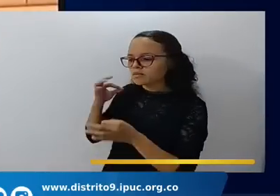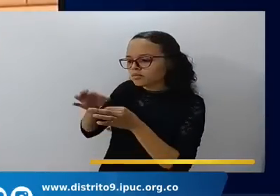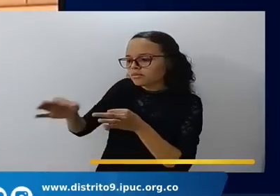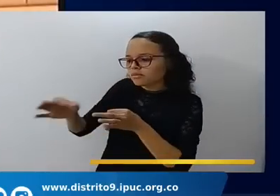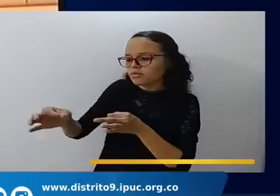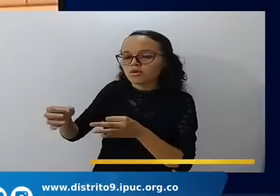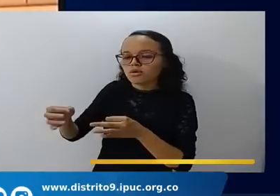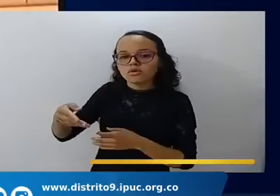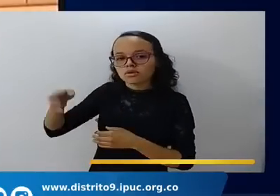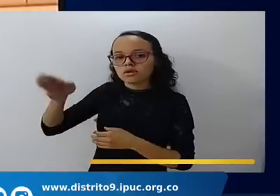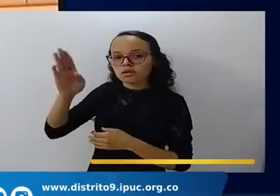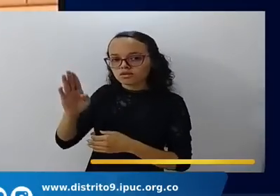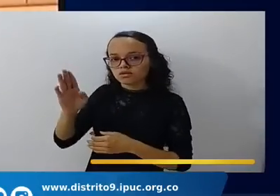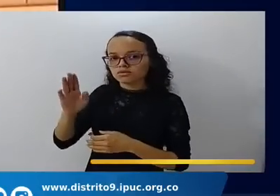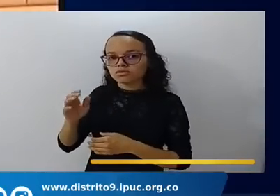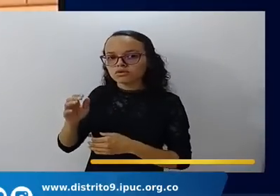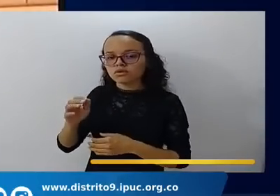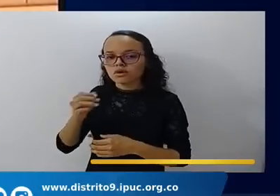pertenencia